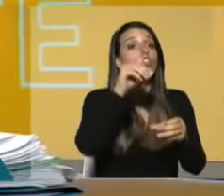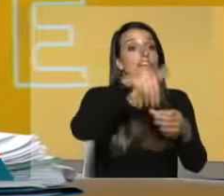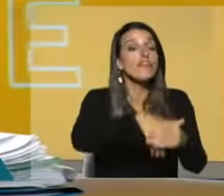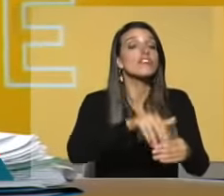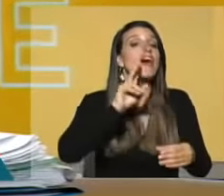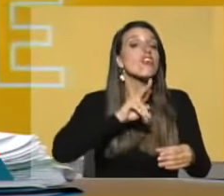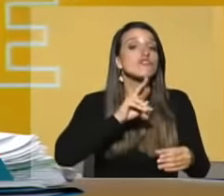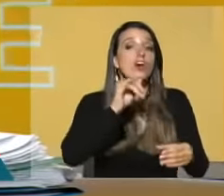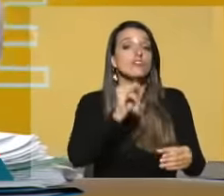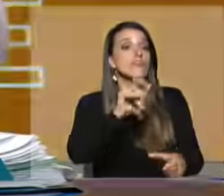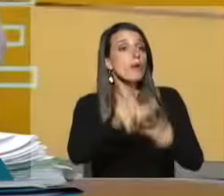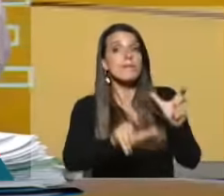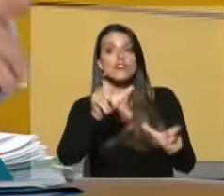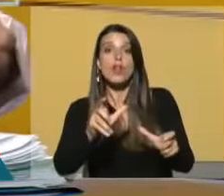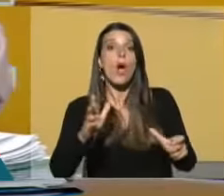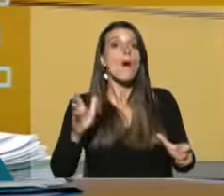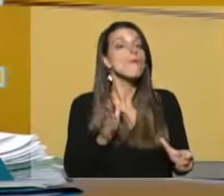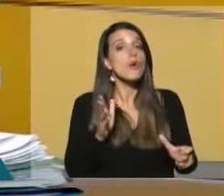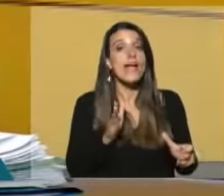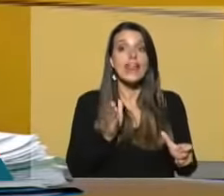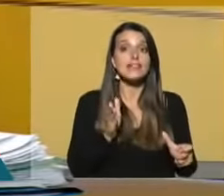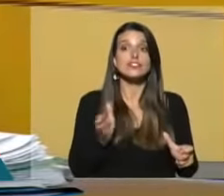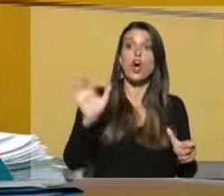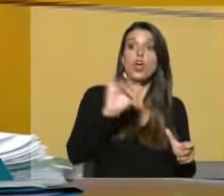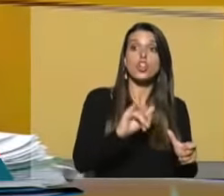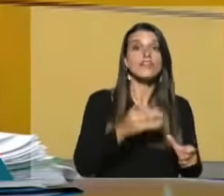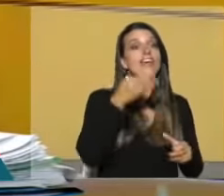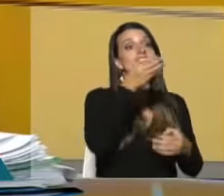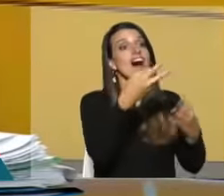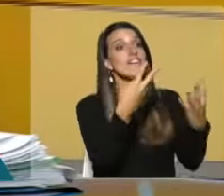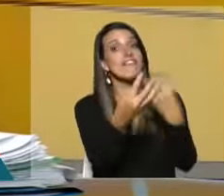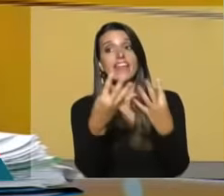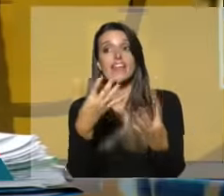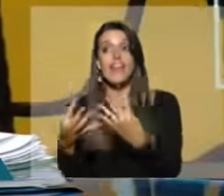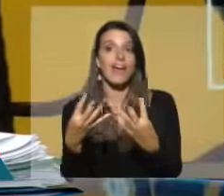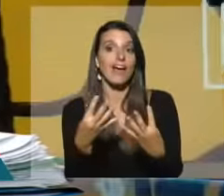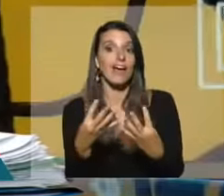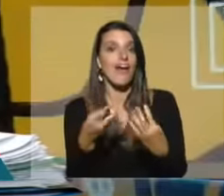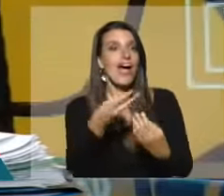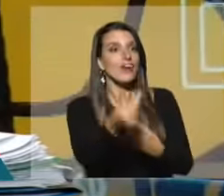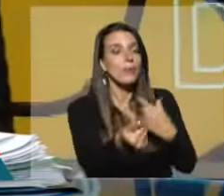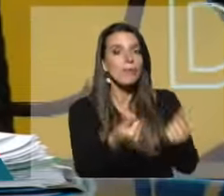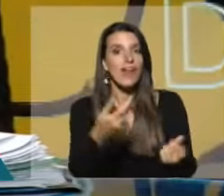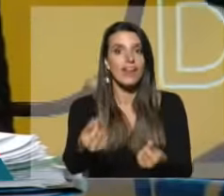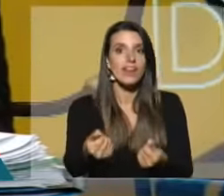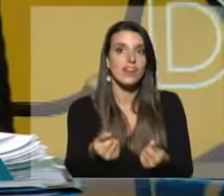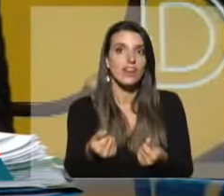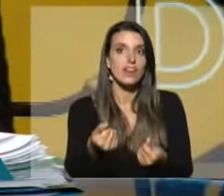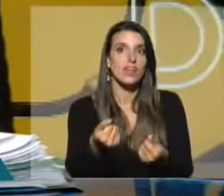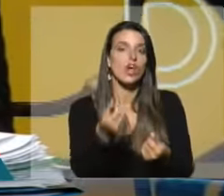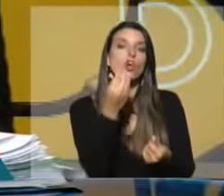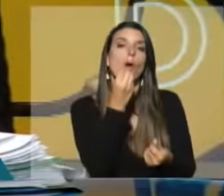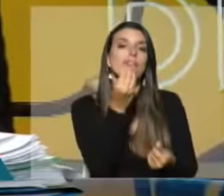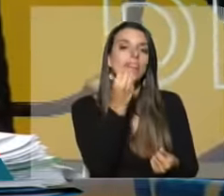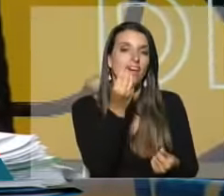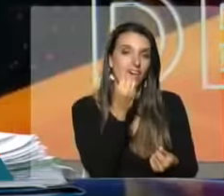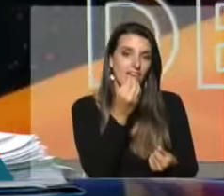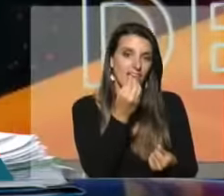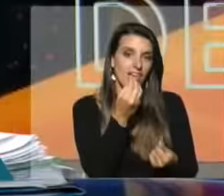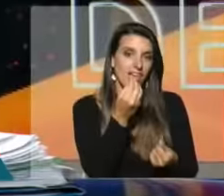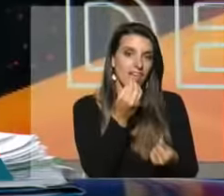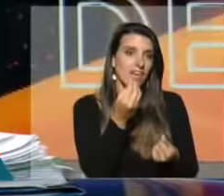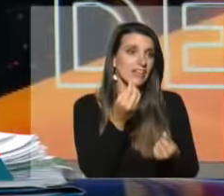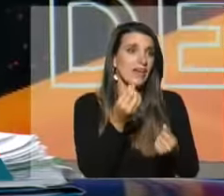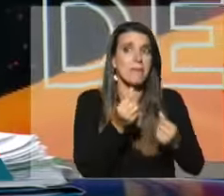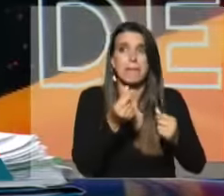sí por la gente, por las mujeres que van todos los días a la feria a comprar los alimentos que cada